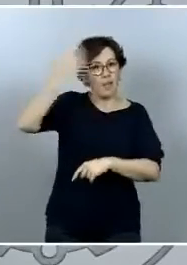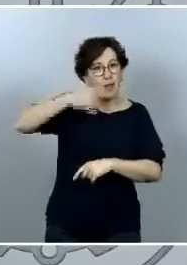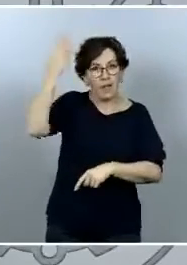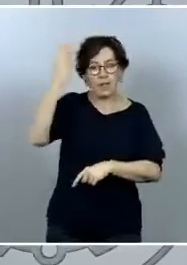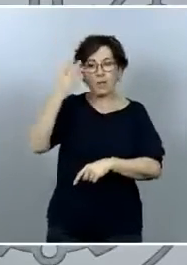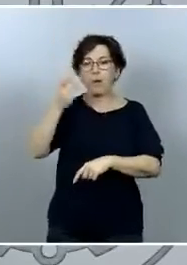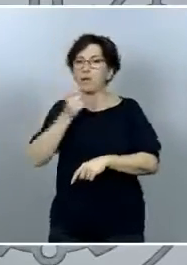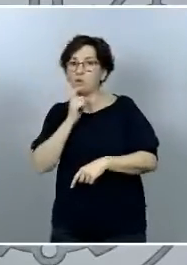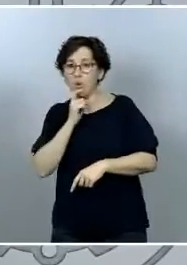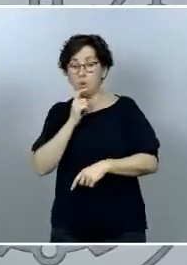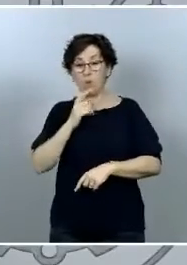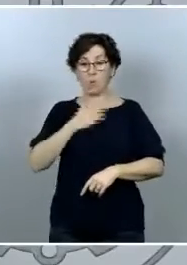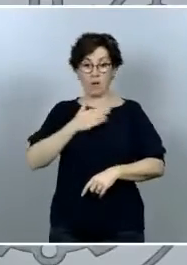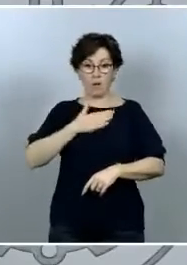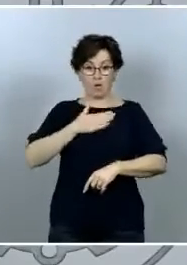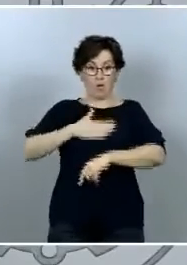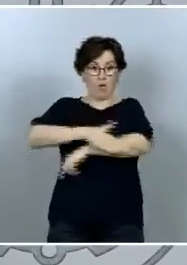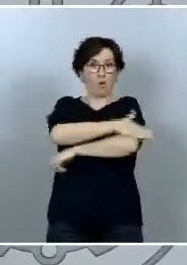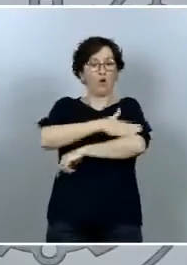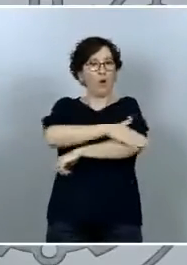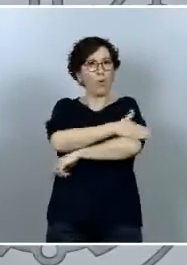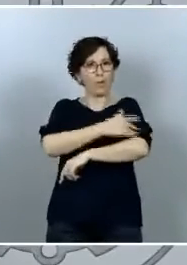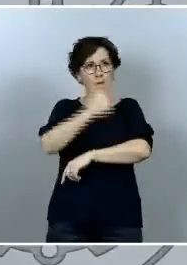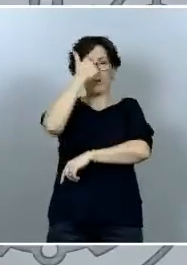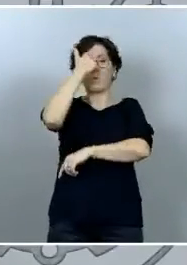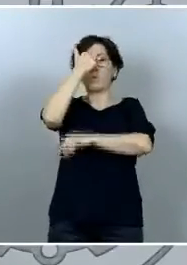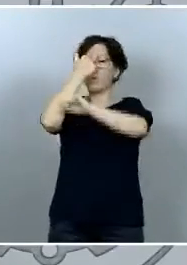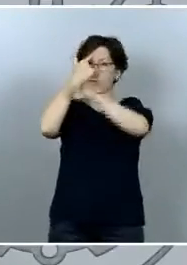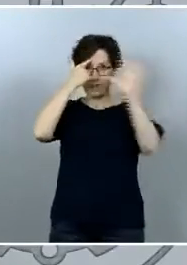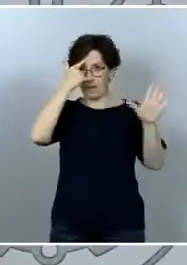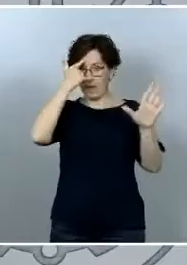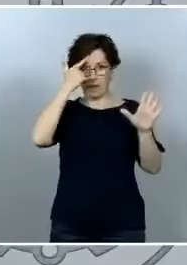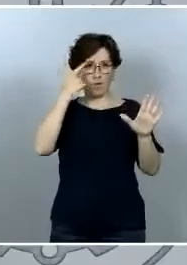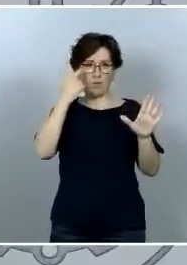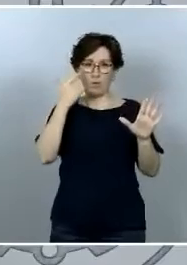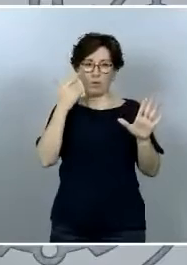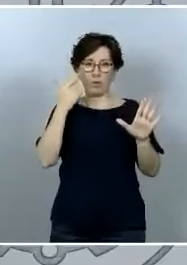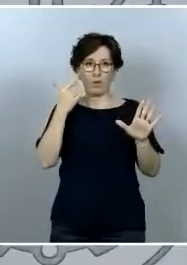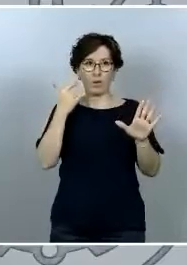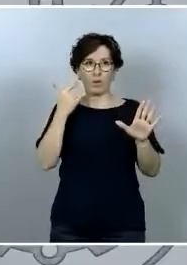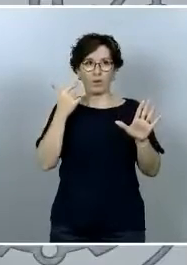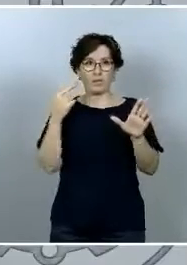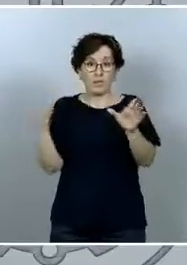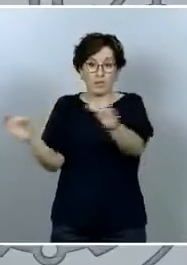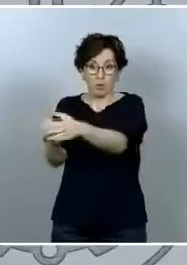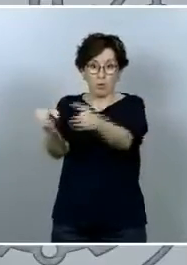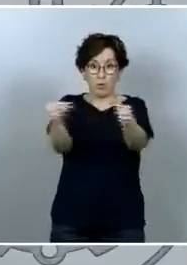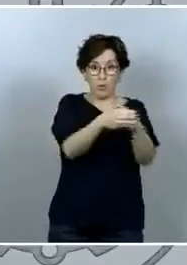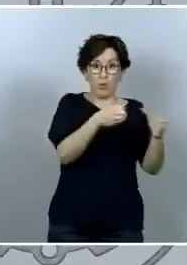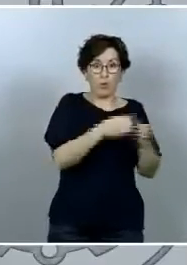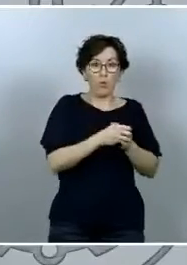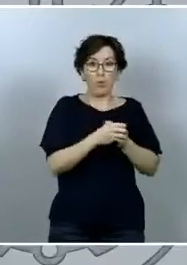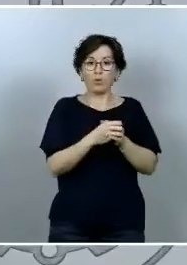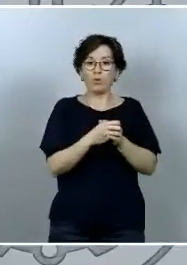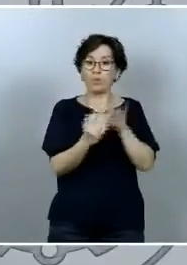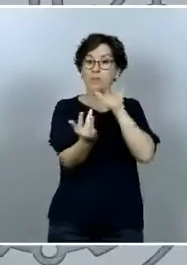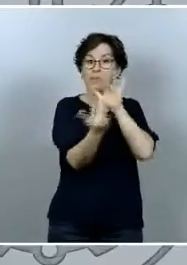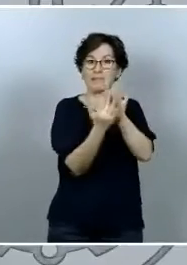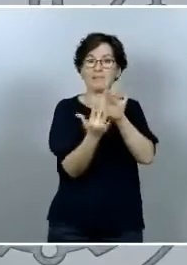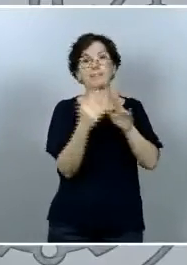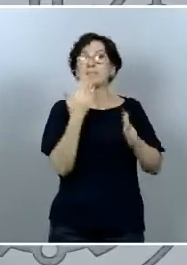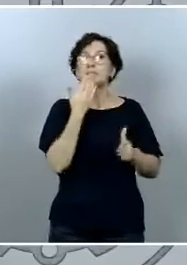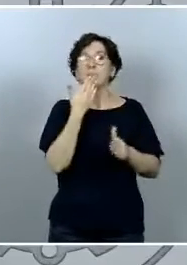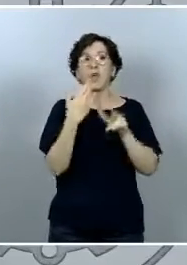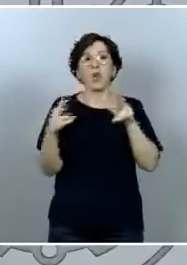del gobierno con una clara vocación de tener unos partidos políticos unos socios prioritarios en la interlocución